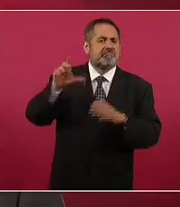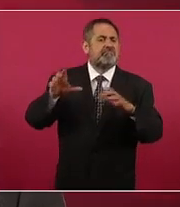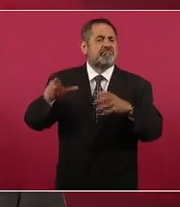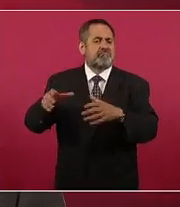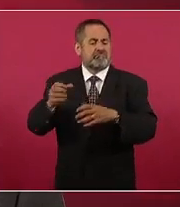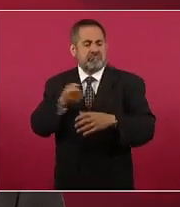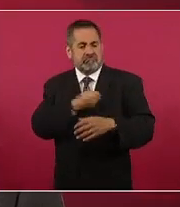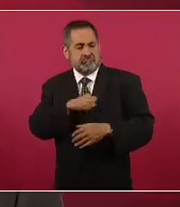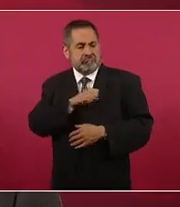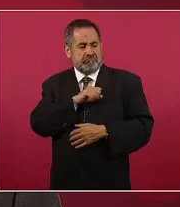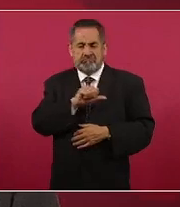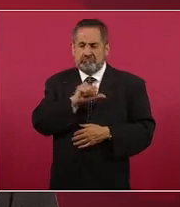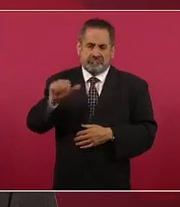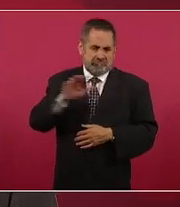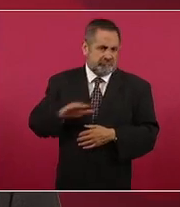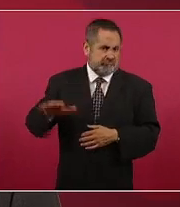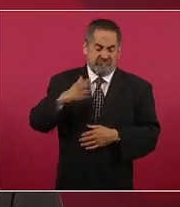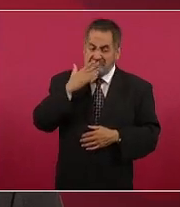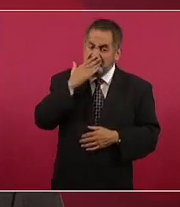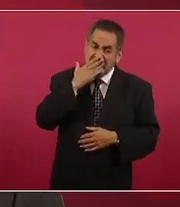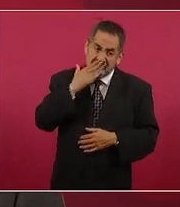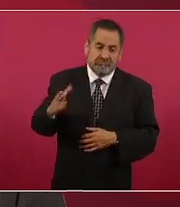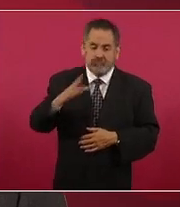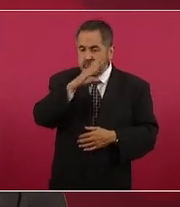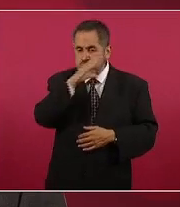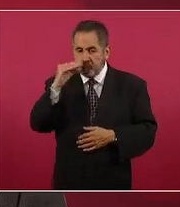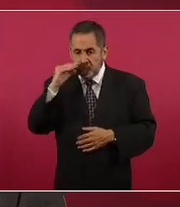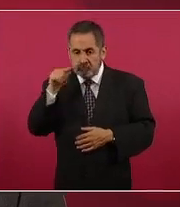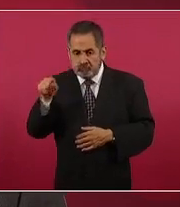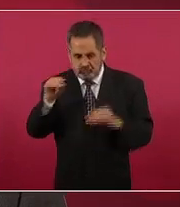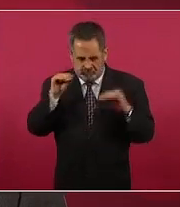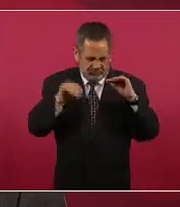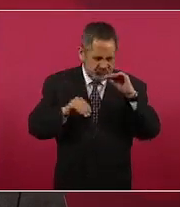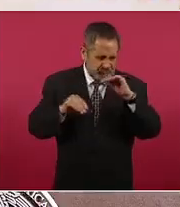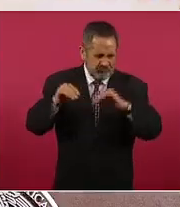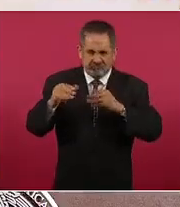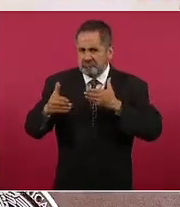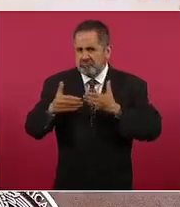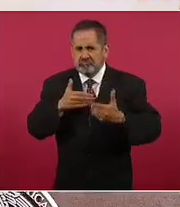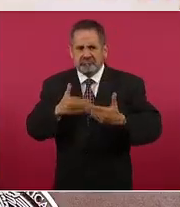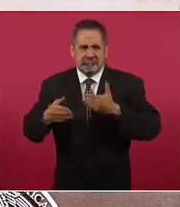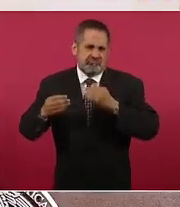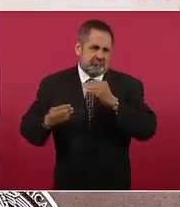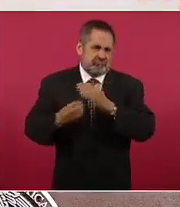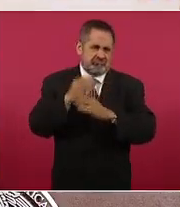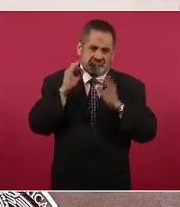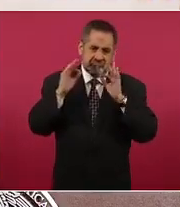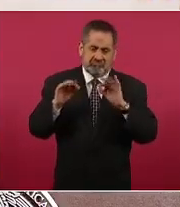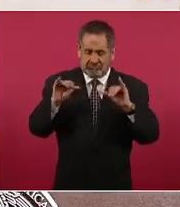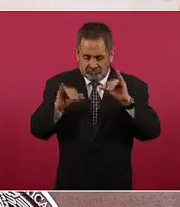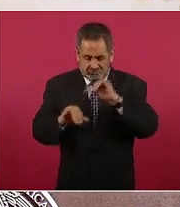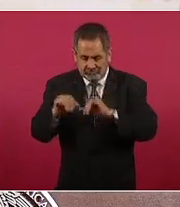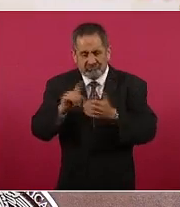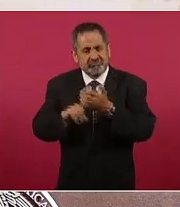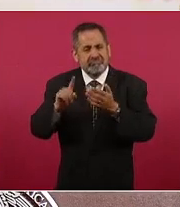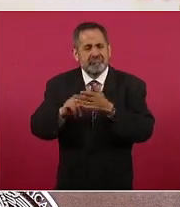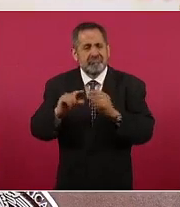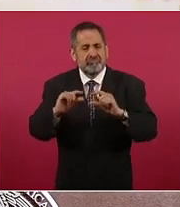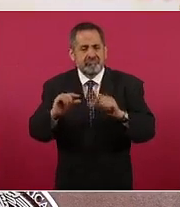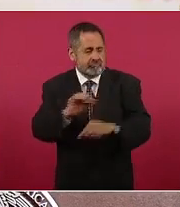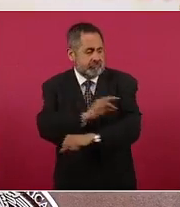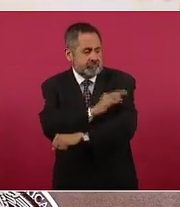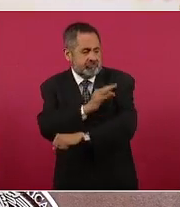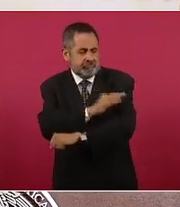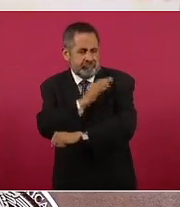de todo el continente ha desarrollado una plataforma tecnológica desde hace muchos años para otras vacunas del esquema